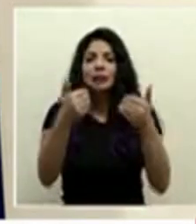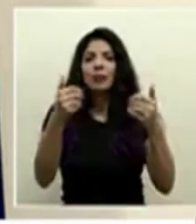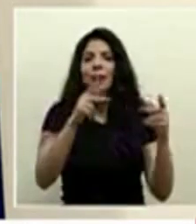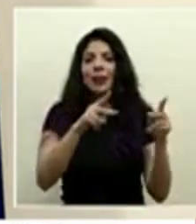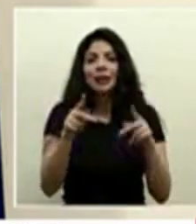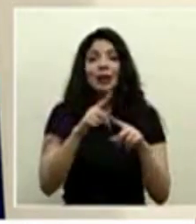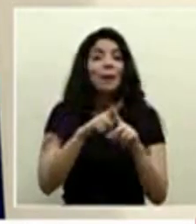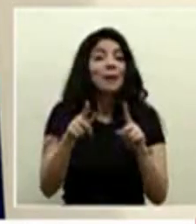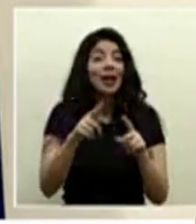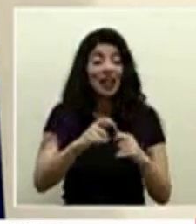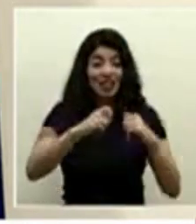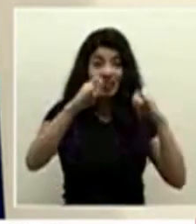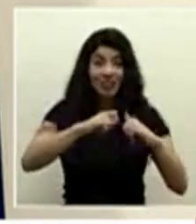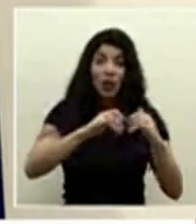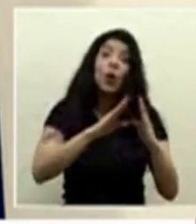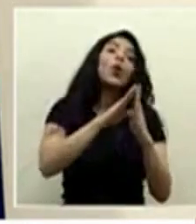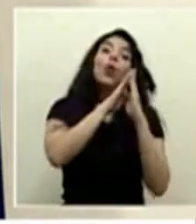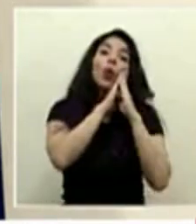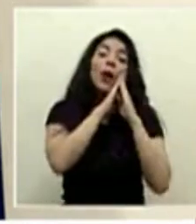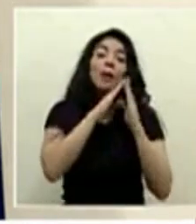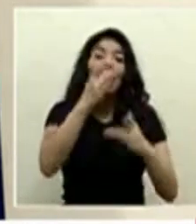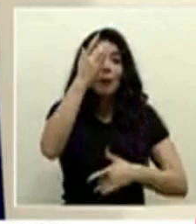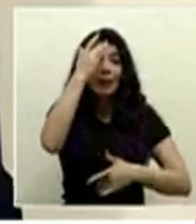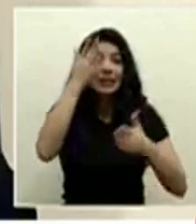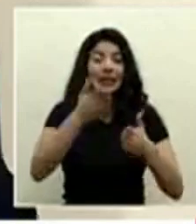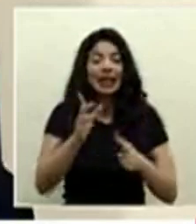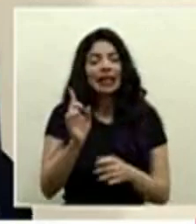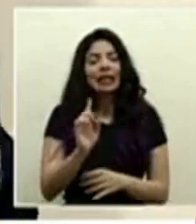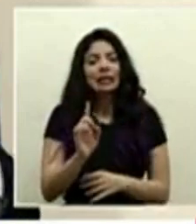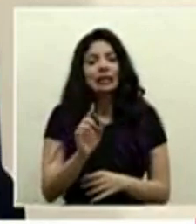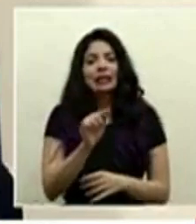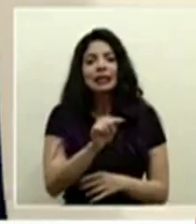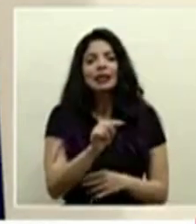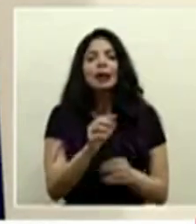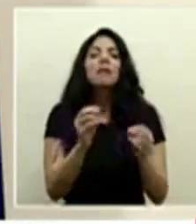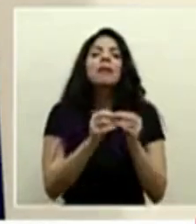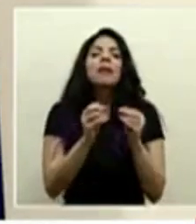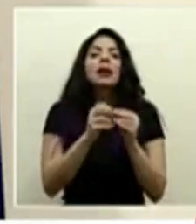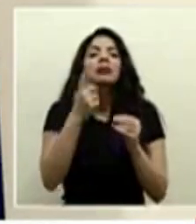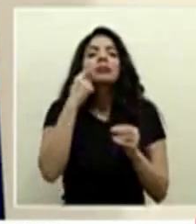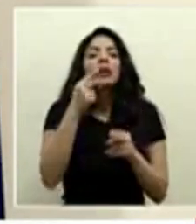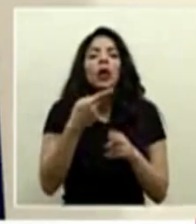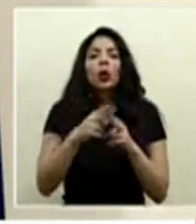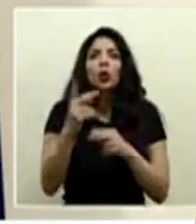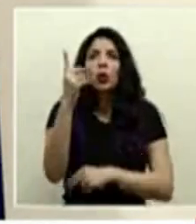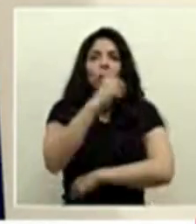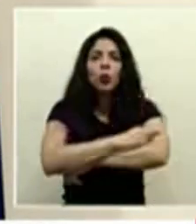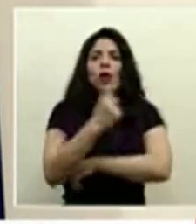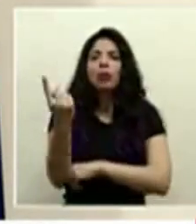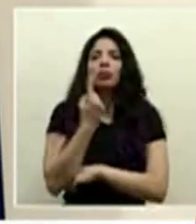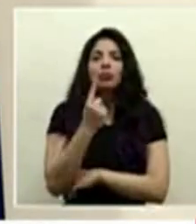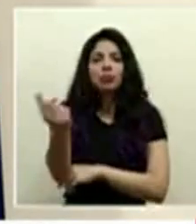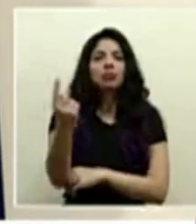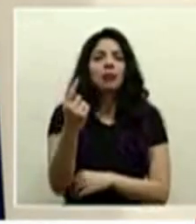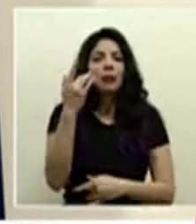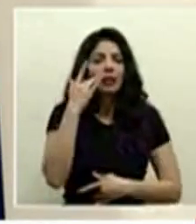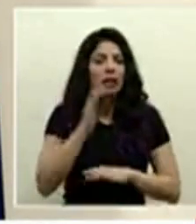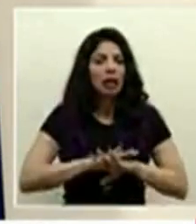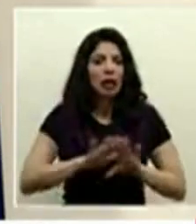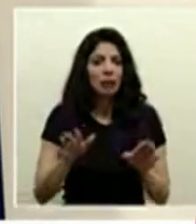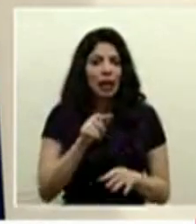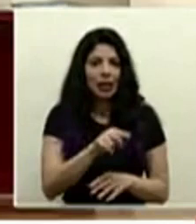no de internamiento de pacientes sino de un manejo ambulatorio diferenciado de los pacientes